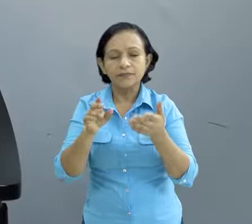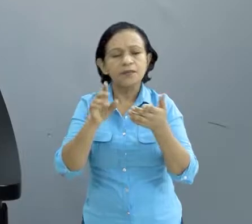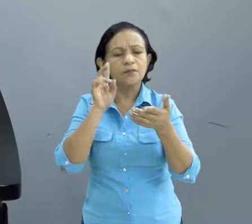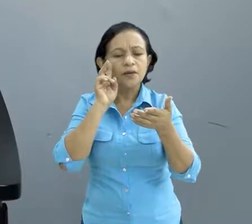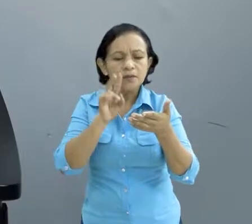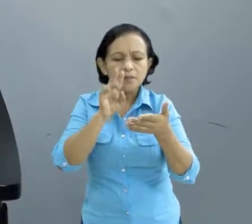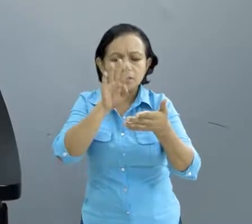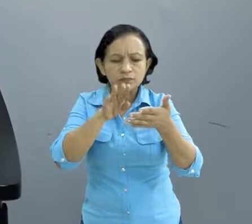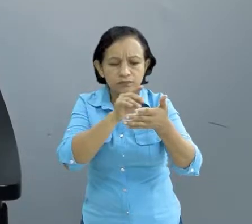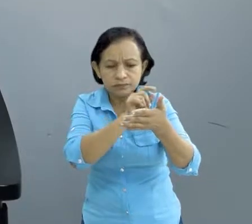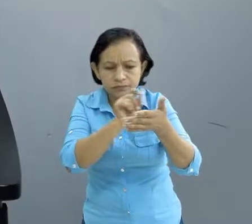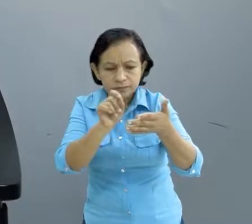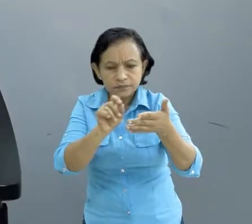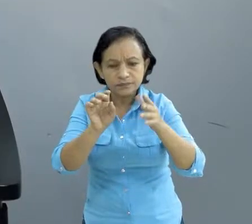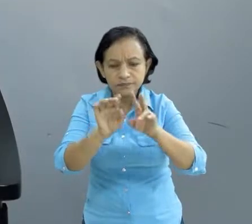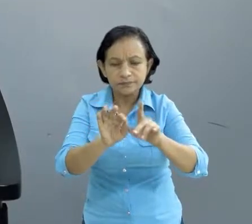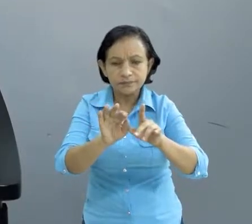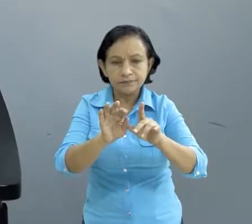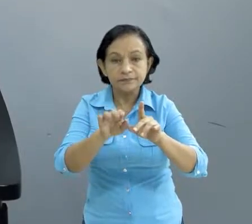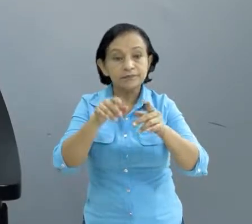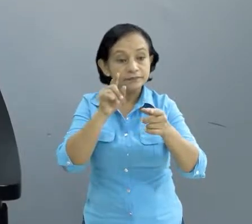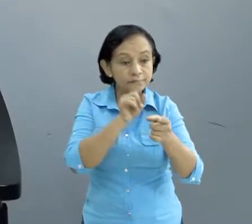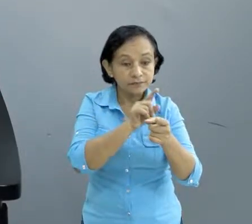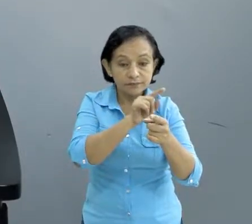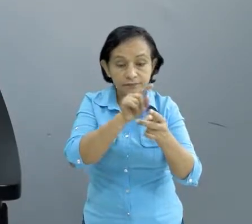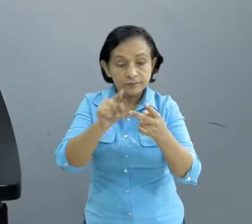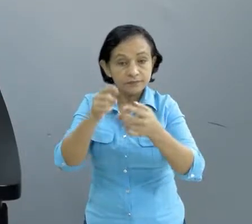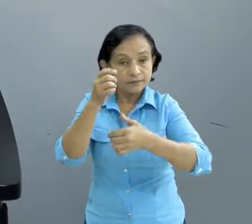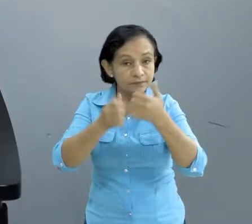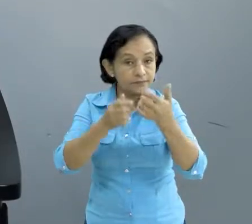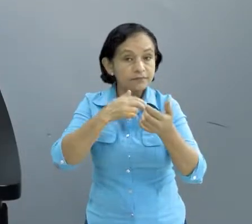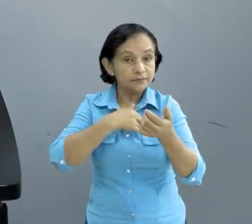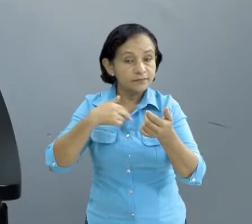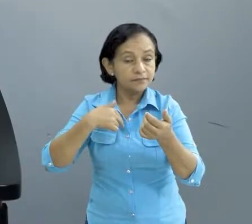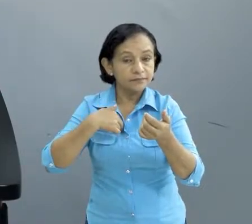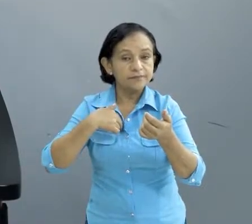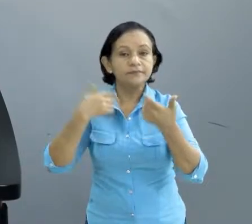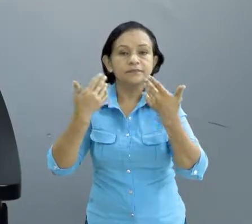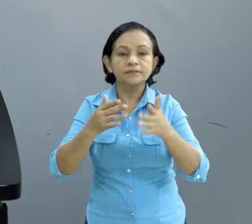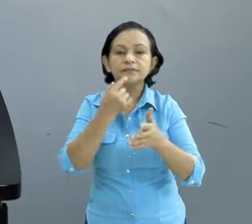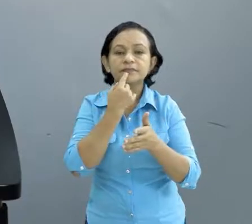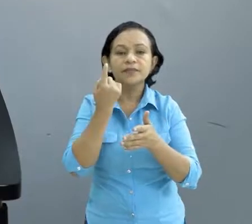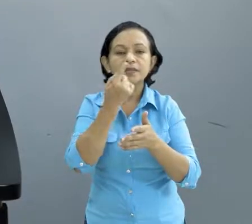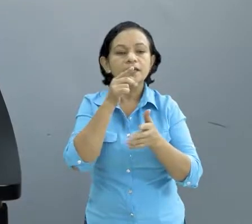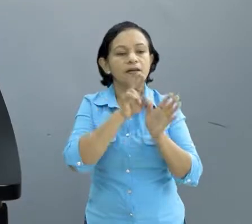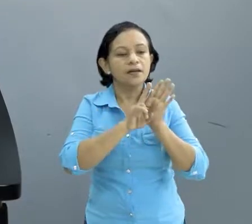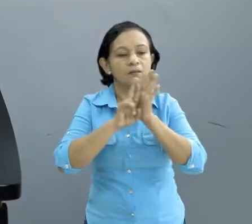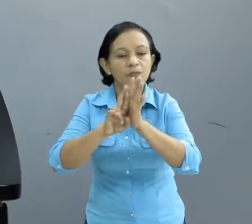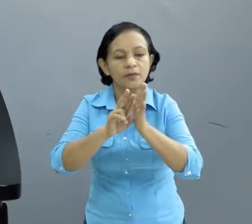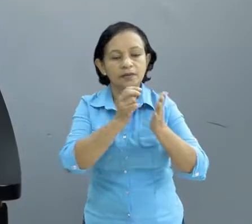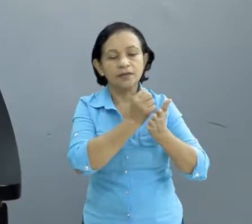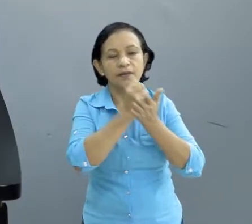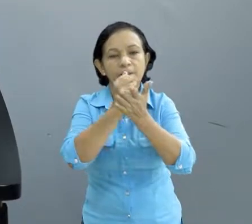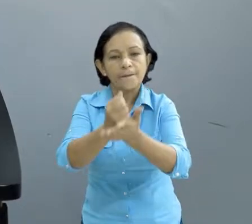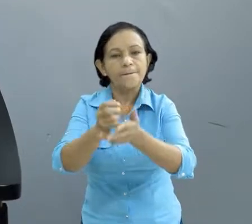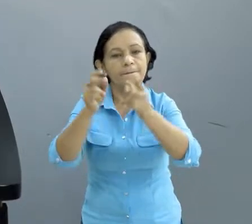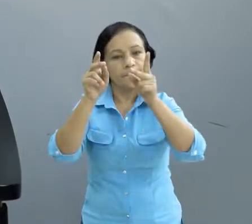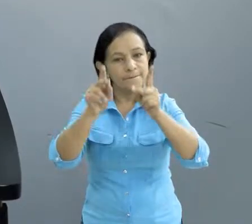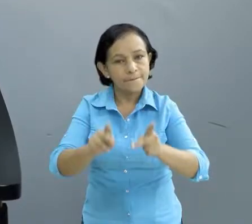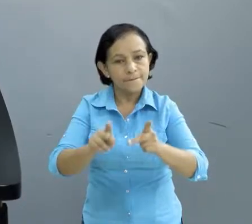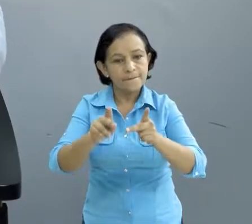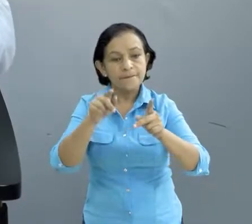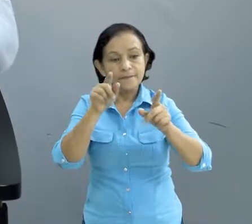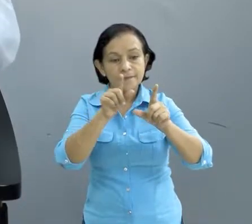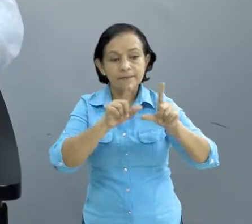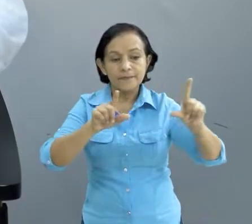tabuladas, procesadas, y ahí identificando qué tipo de impacto es, vos identificas qué tipo de respuesta puede darle. Y a través de los